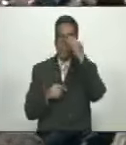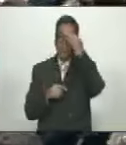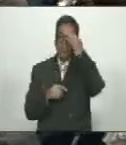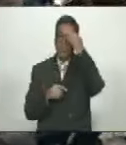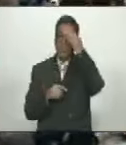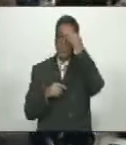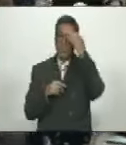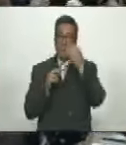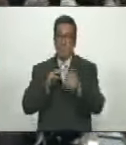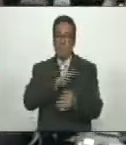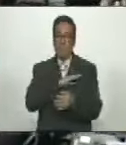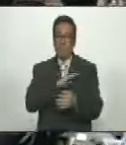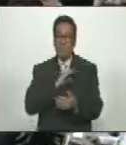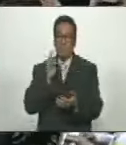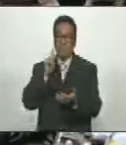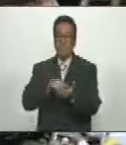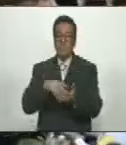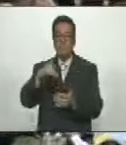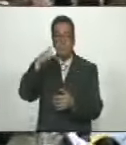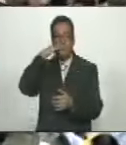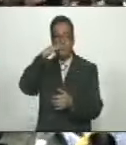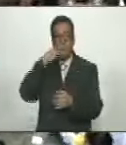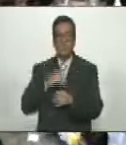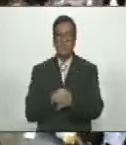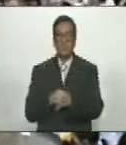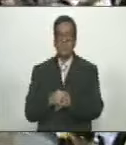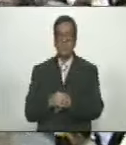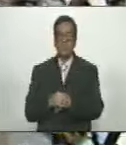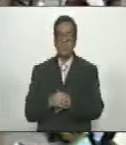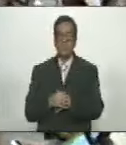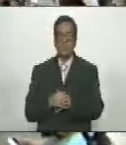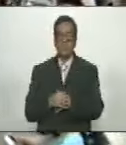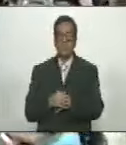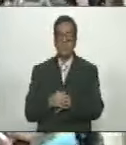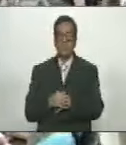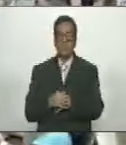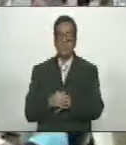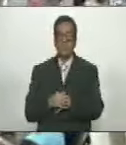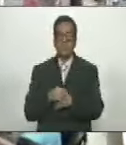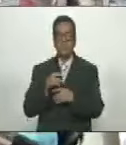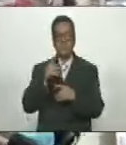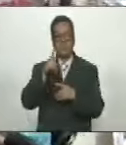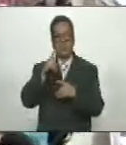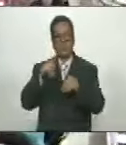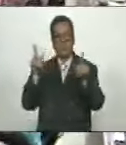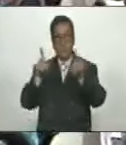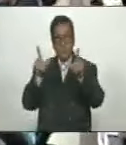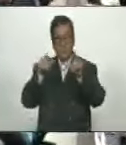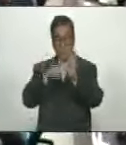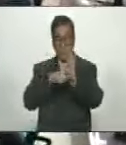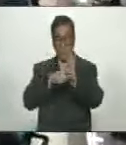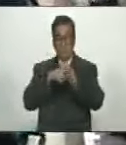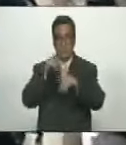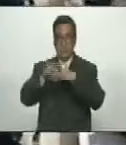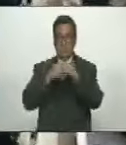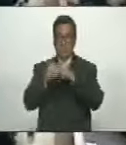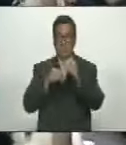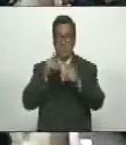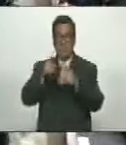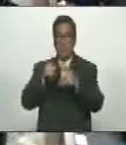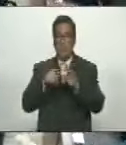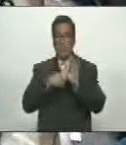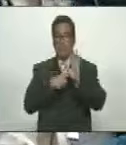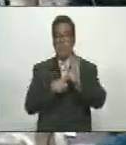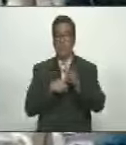Mi Participación Telefónica Programa Que En el Cual Estamos